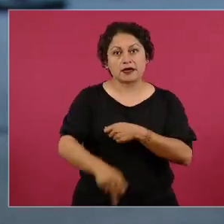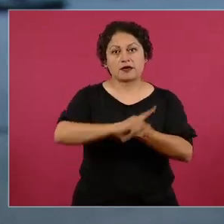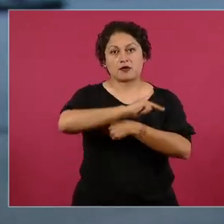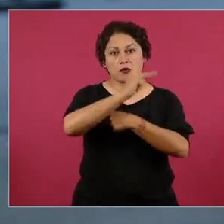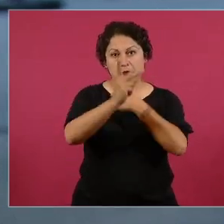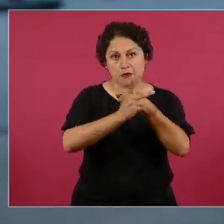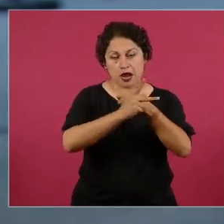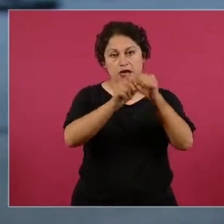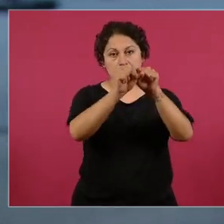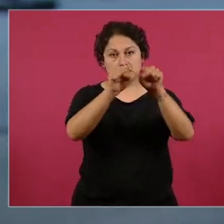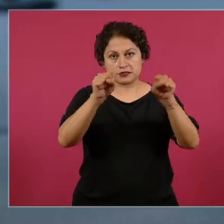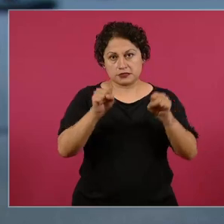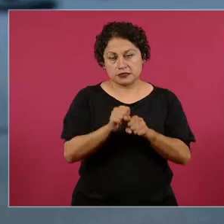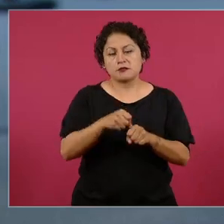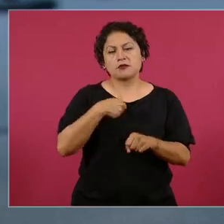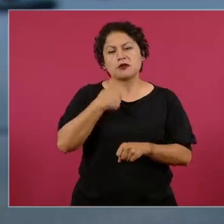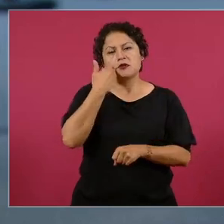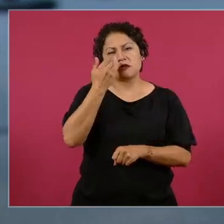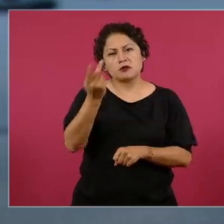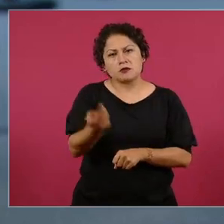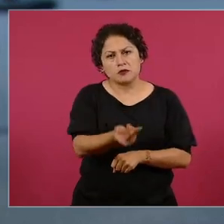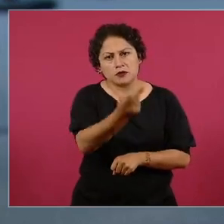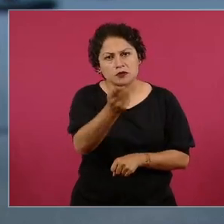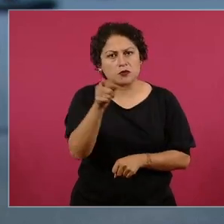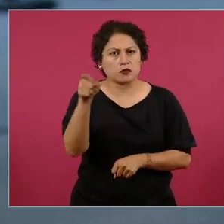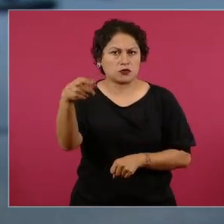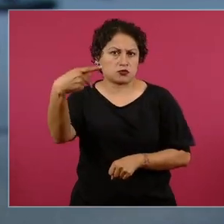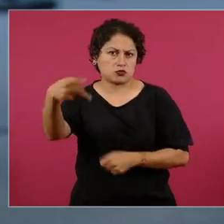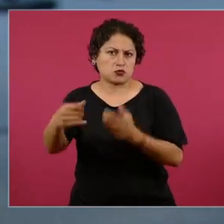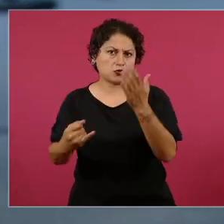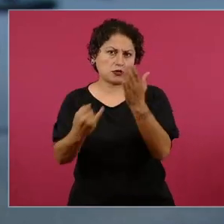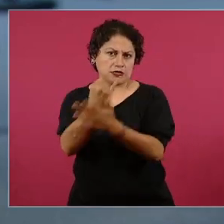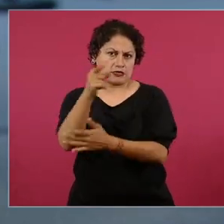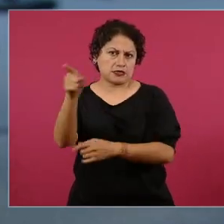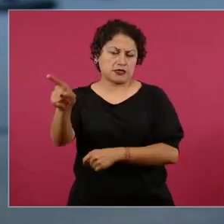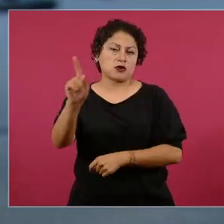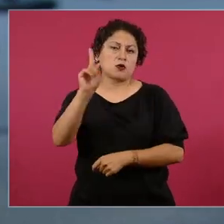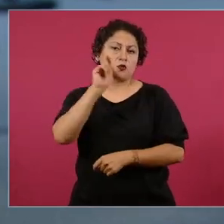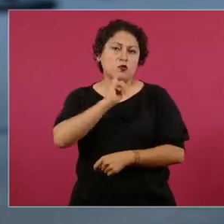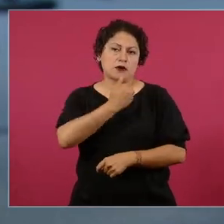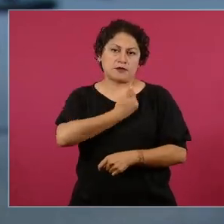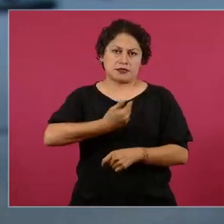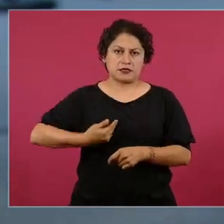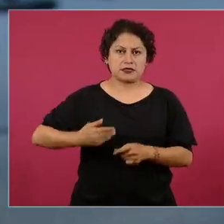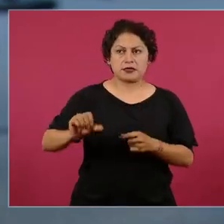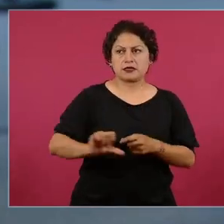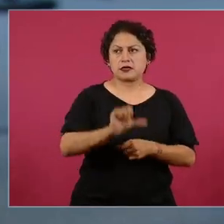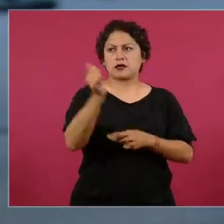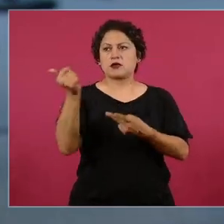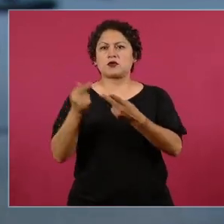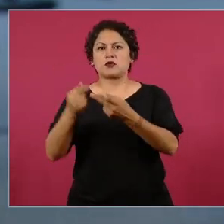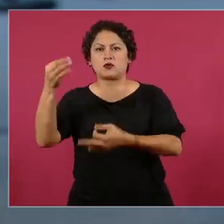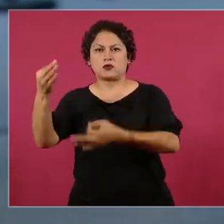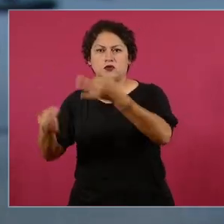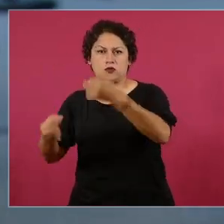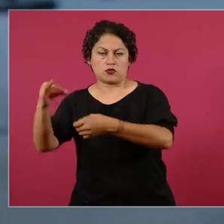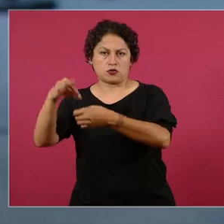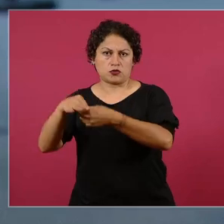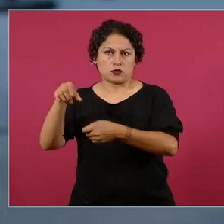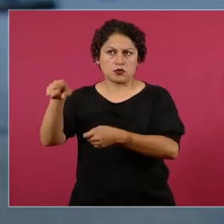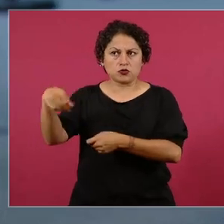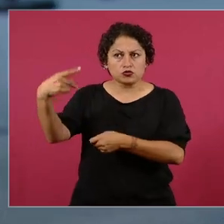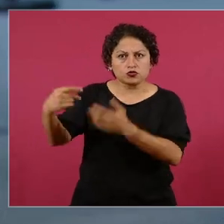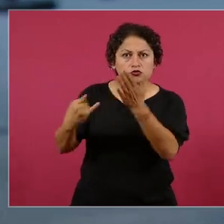de esta decisión que tomó la ministra Piña, el posicionamiento de la ministra Lenia y también si ya hubo alguna respuesta